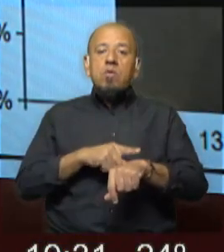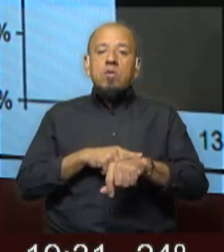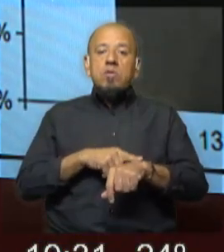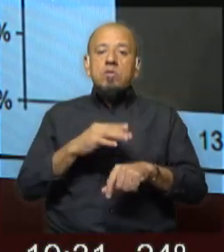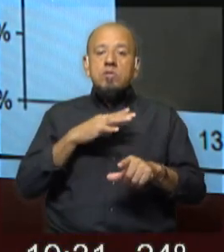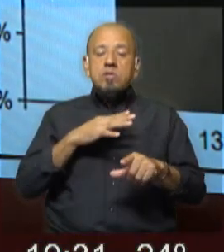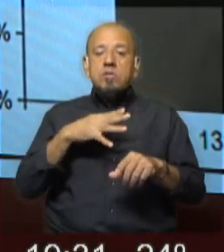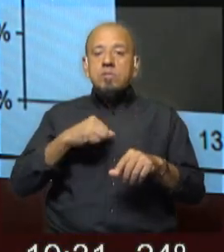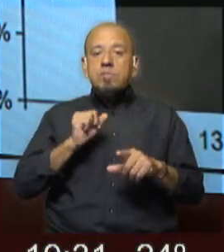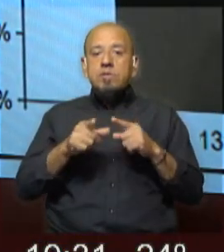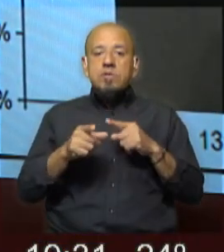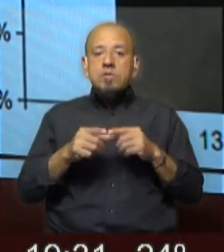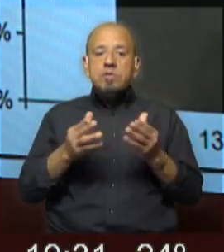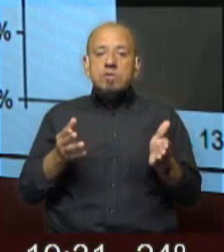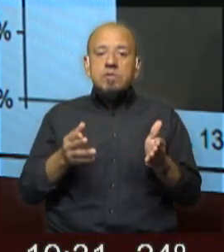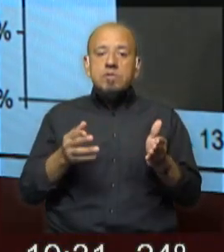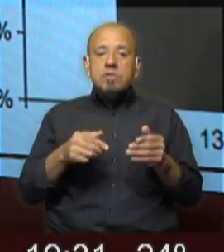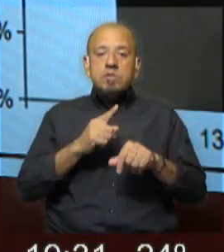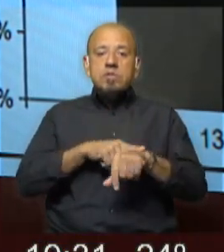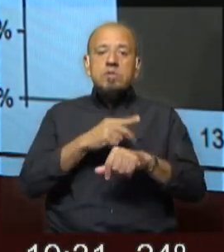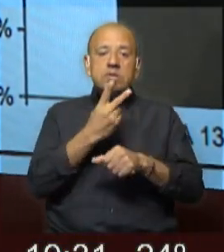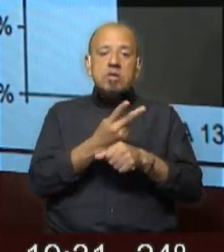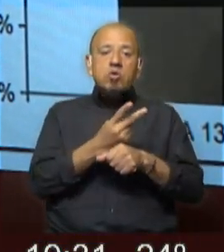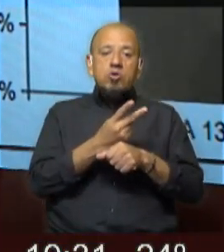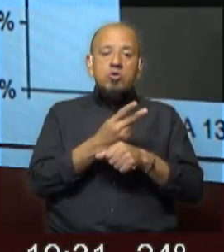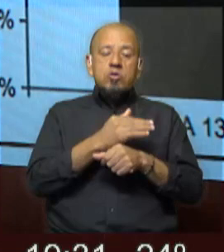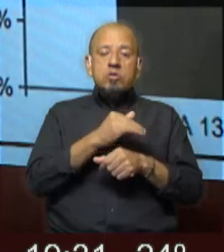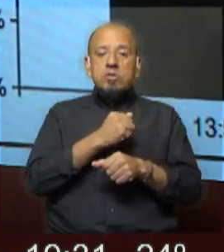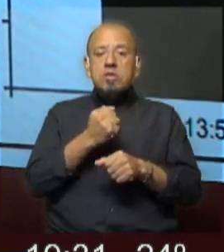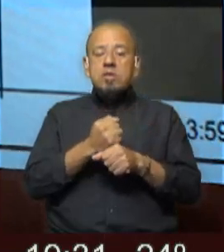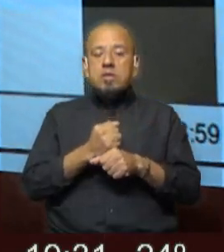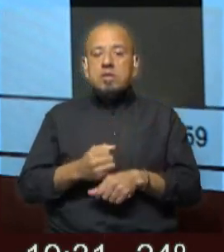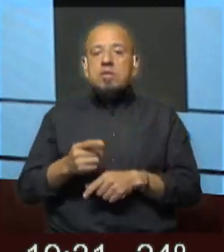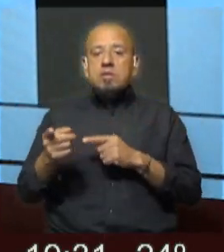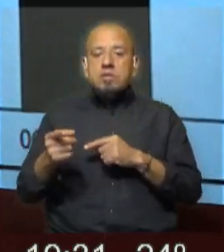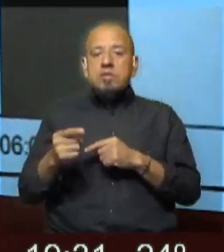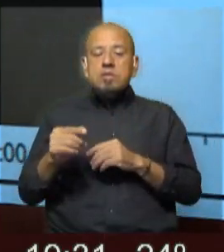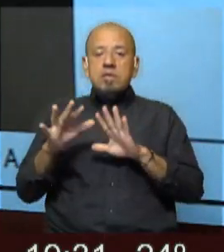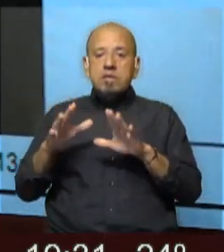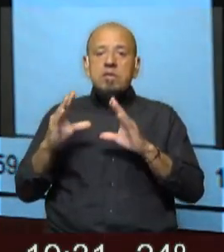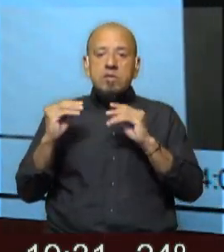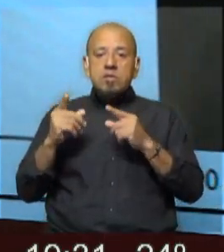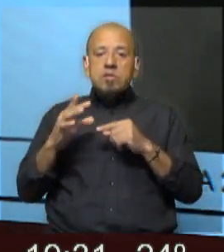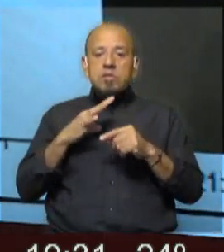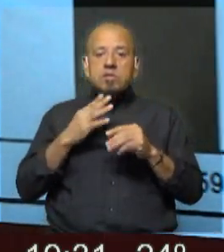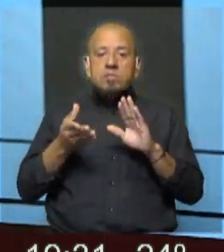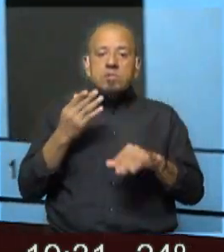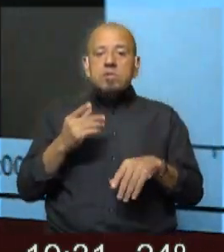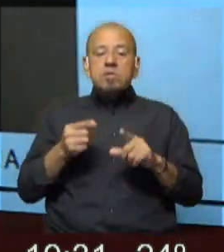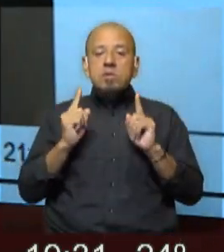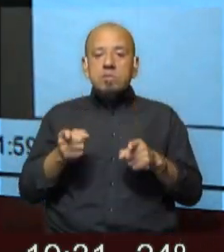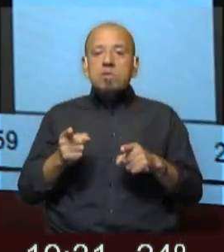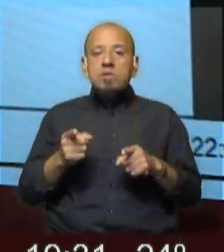registran la mayor cantidad de homicidios pasa a ser el de 14 a 21 a 50 horas, a 22 horas. Ese es el horario en donde se dan más homicidios y luego también